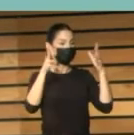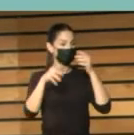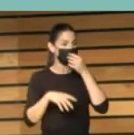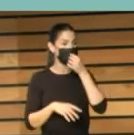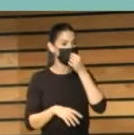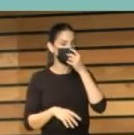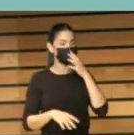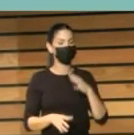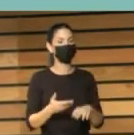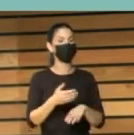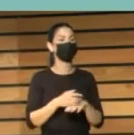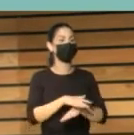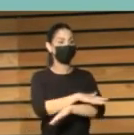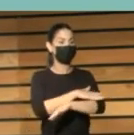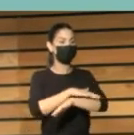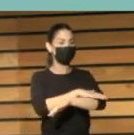Canarias.